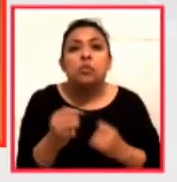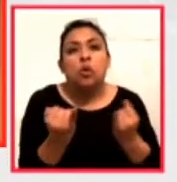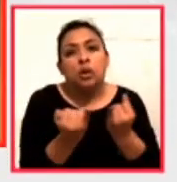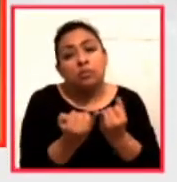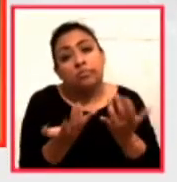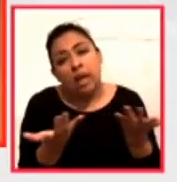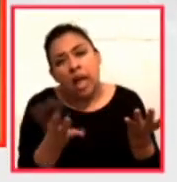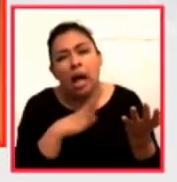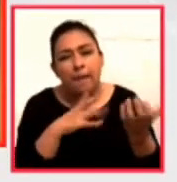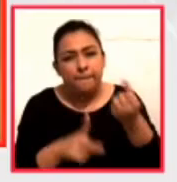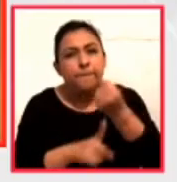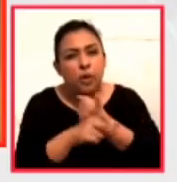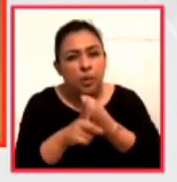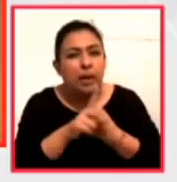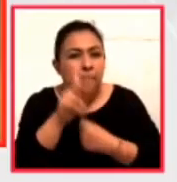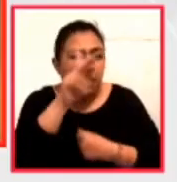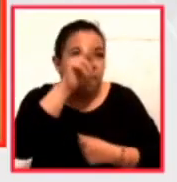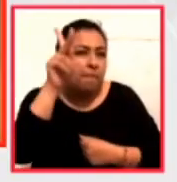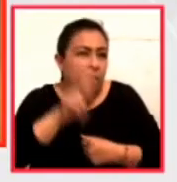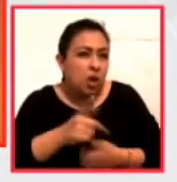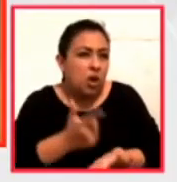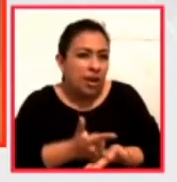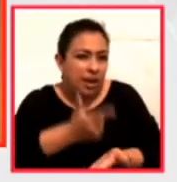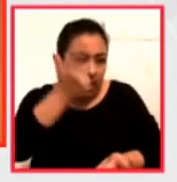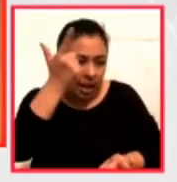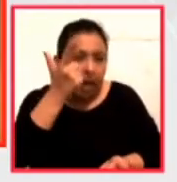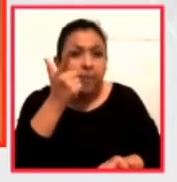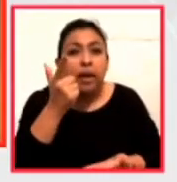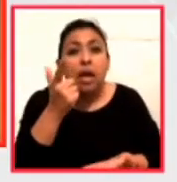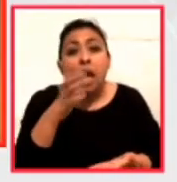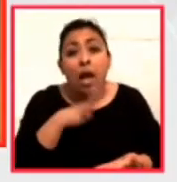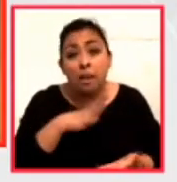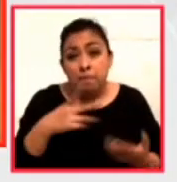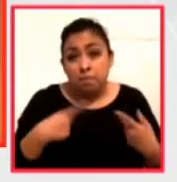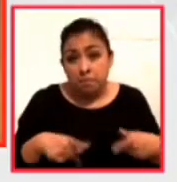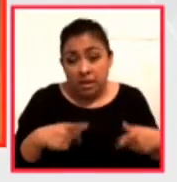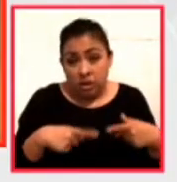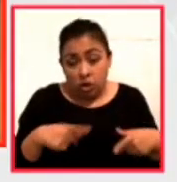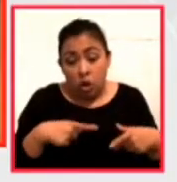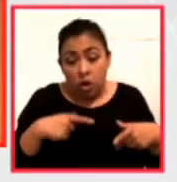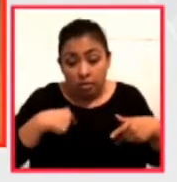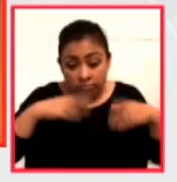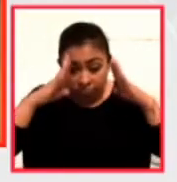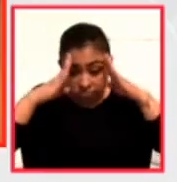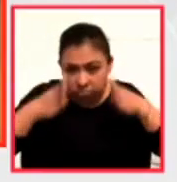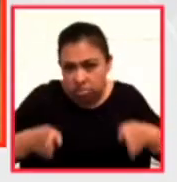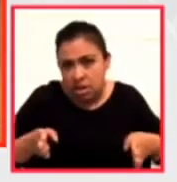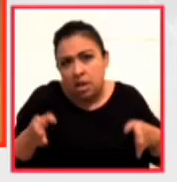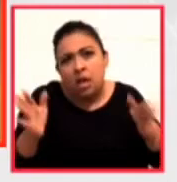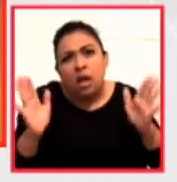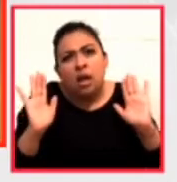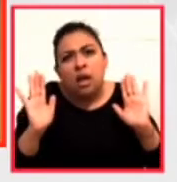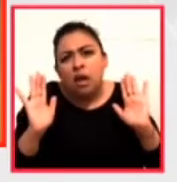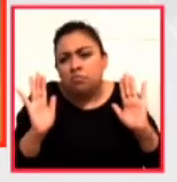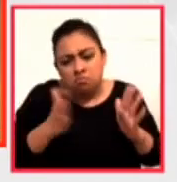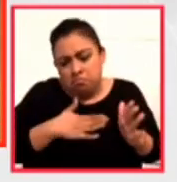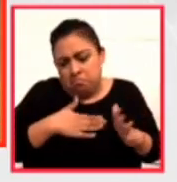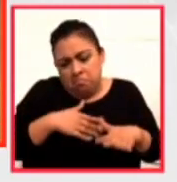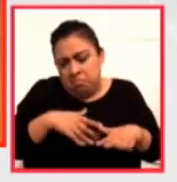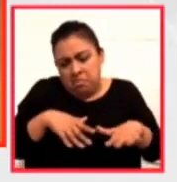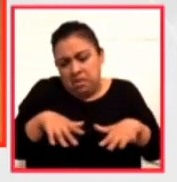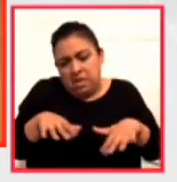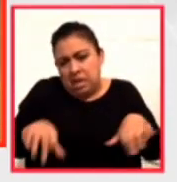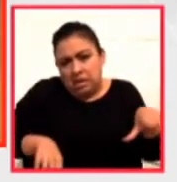problemas más graves que tiene una persona como que se dedica independientemente a hacer las cosas que yo estoy haciendo